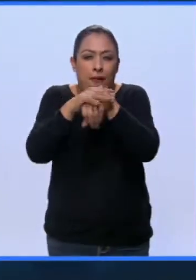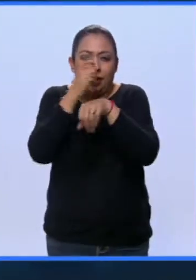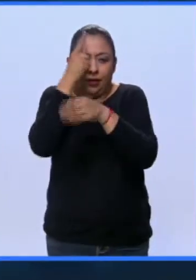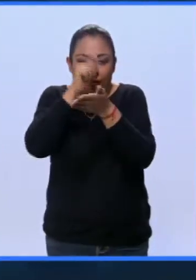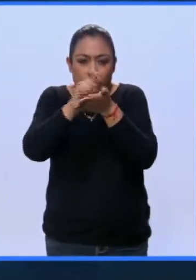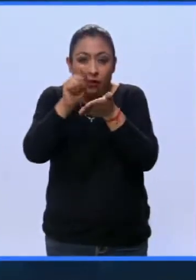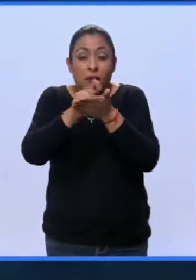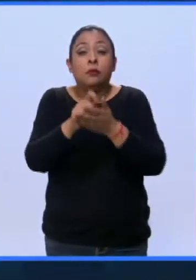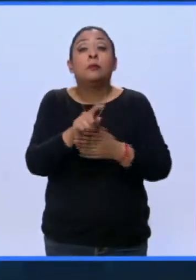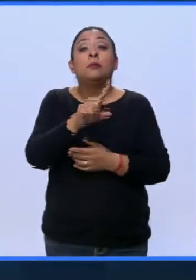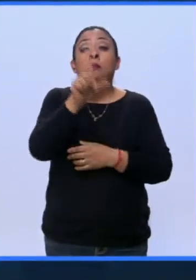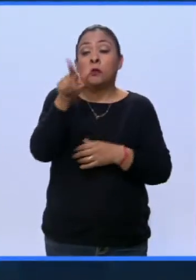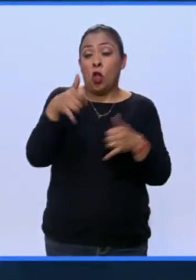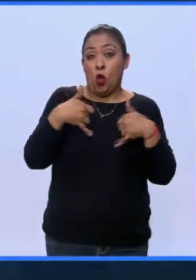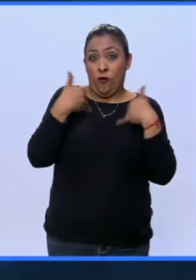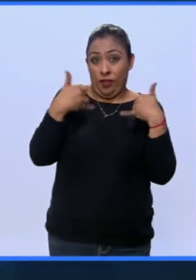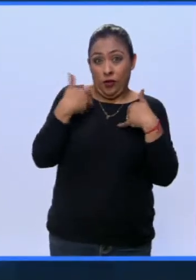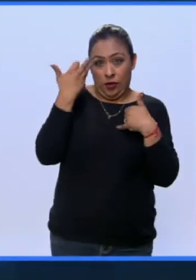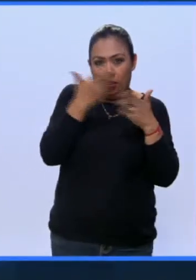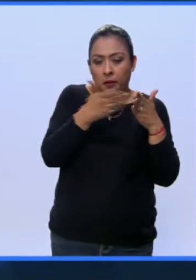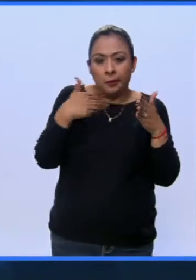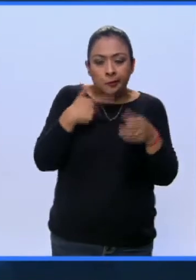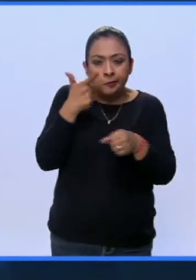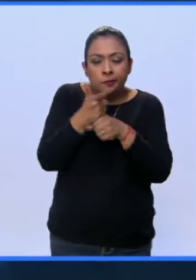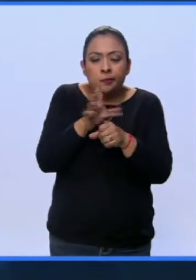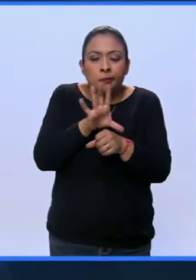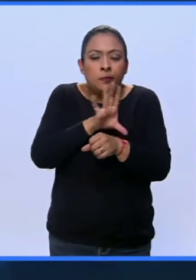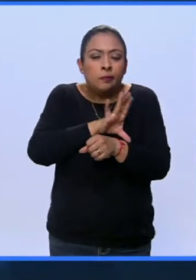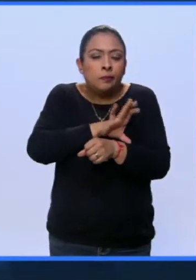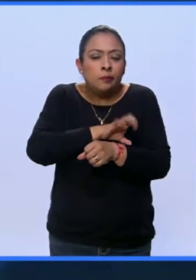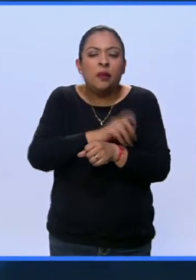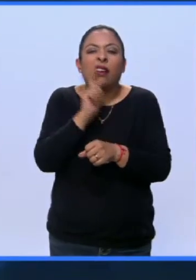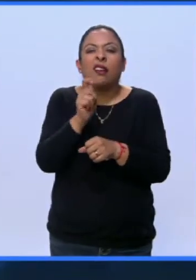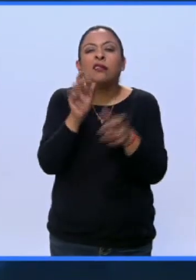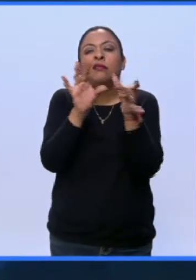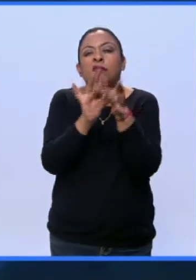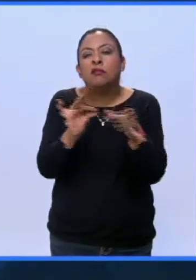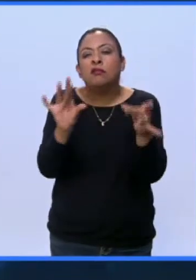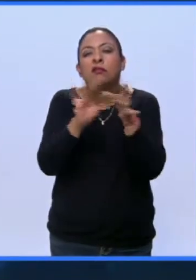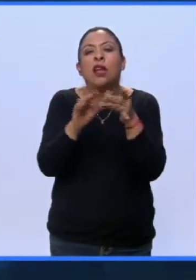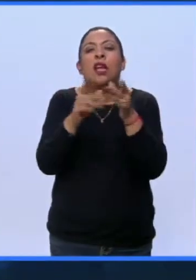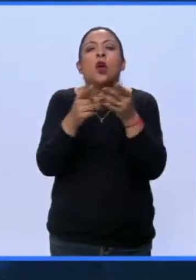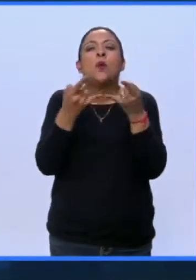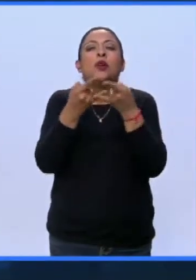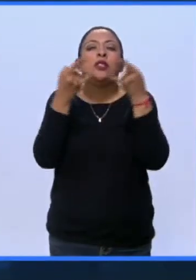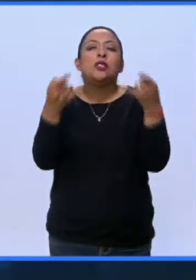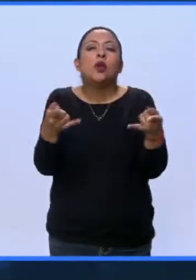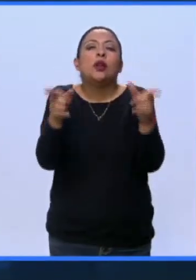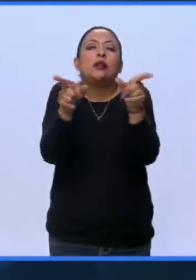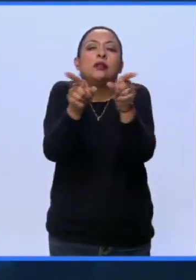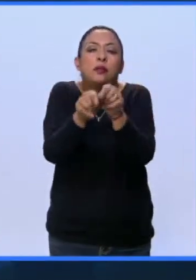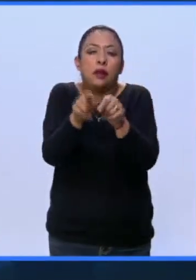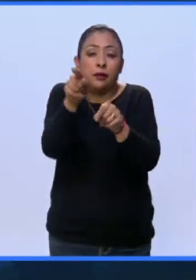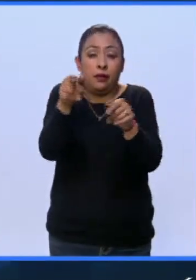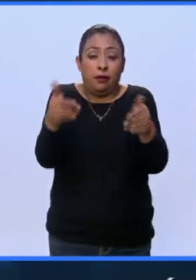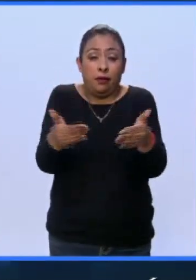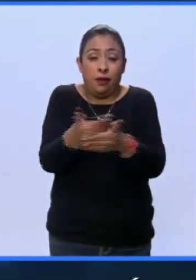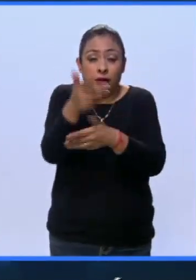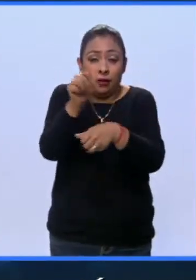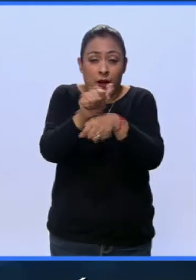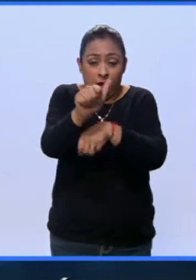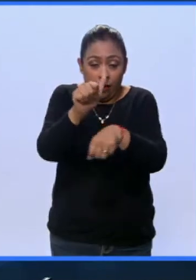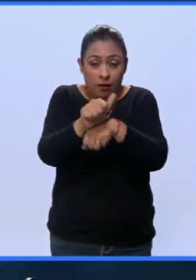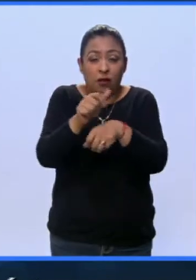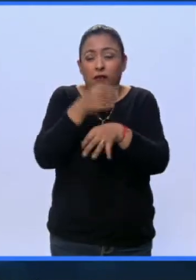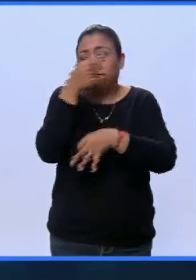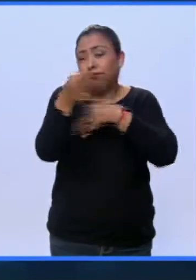embargo, durante su juventud encontró su verdadera vocación. Narrar historias breves. Originario de Argentina, ha publicado más de